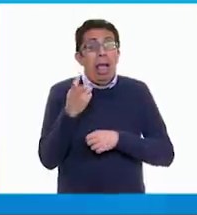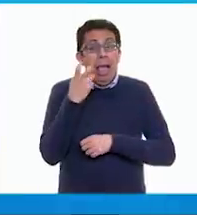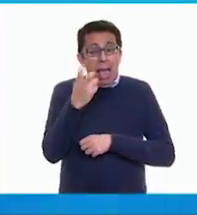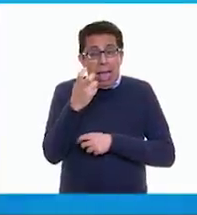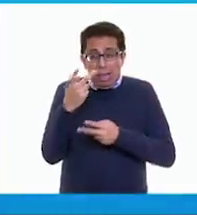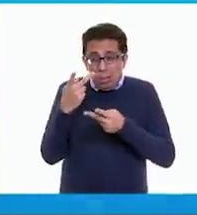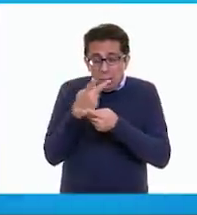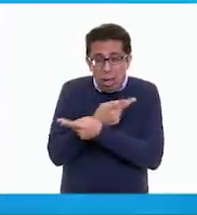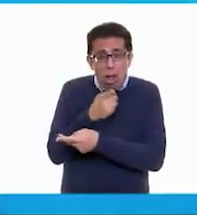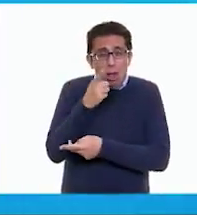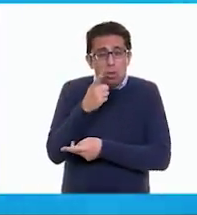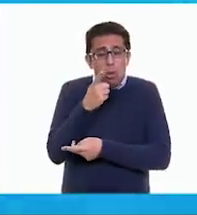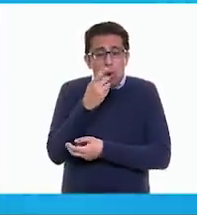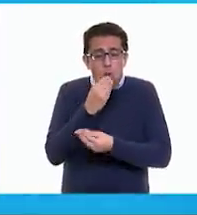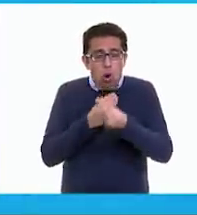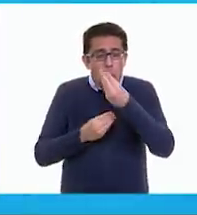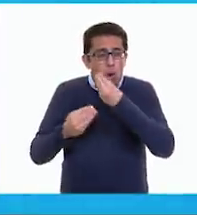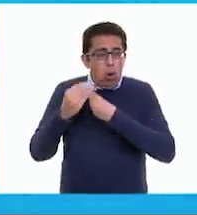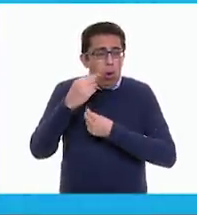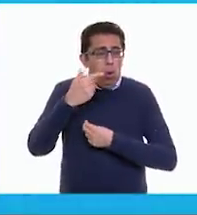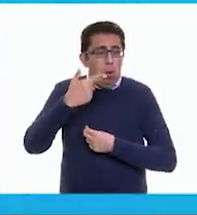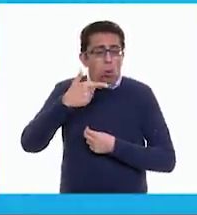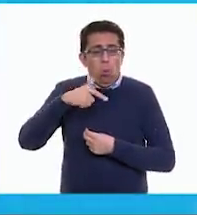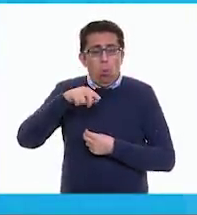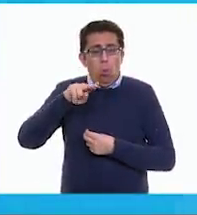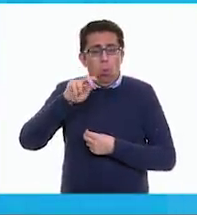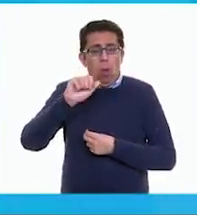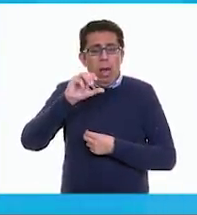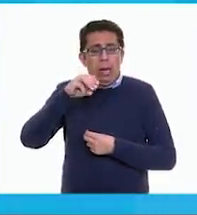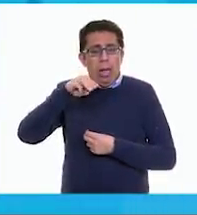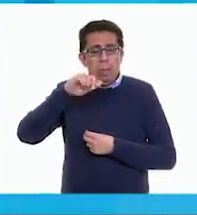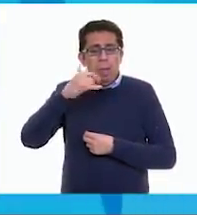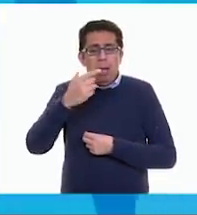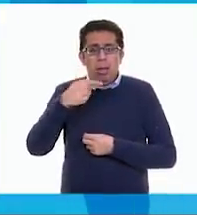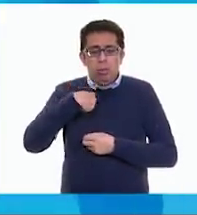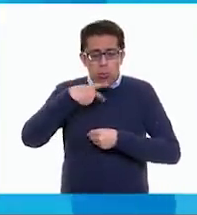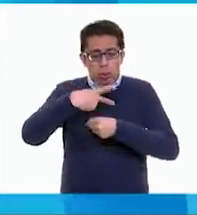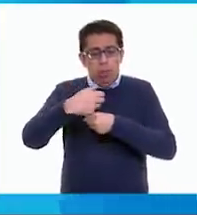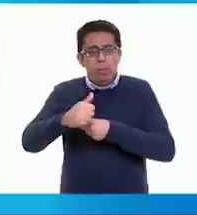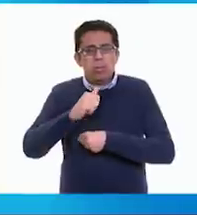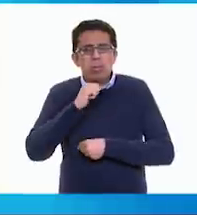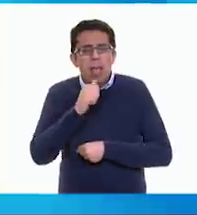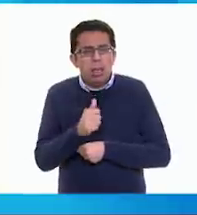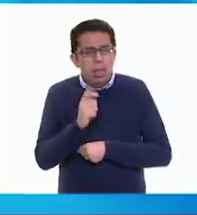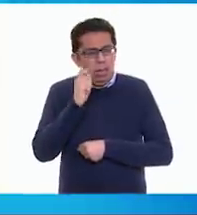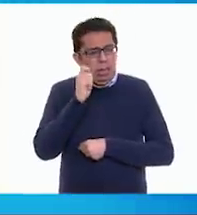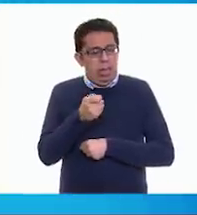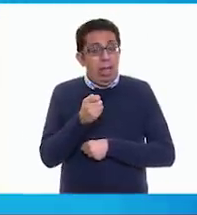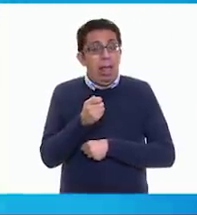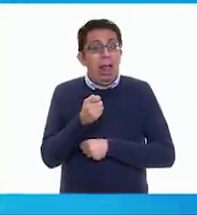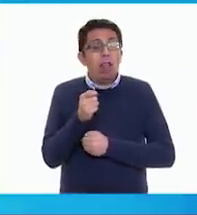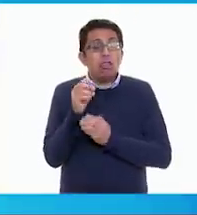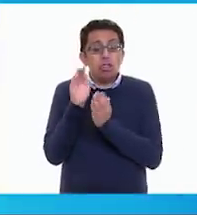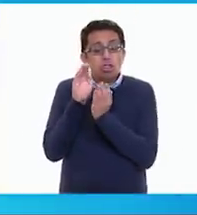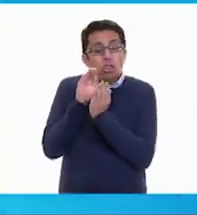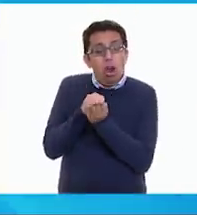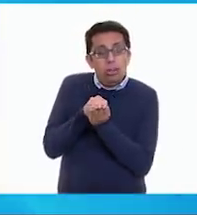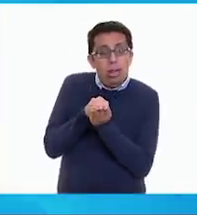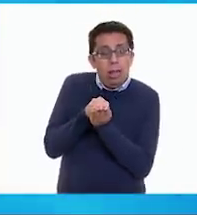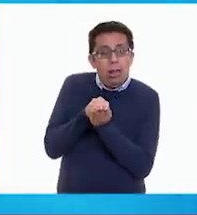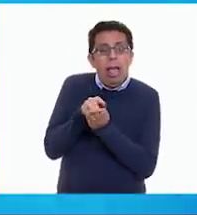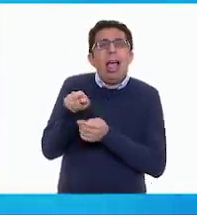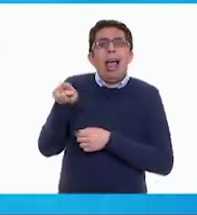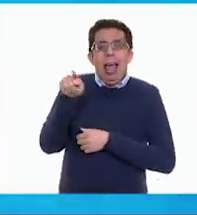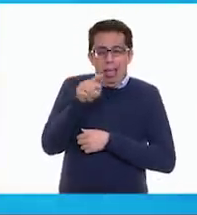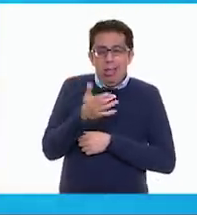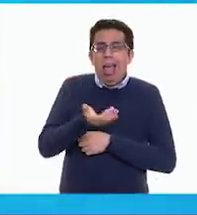por comerte una guacamaya sin invitar. Guacamaya, que es una torta. Exactamente, ellos